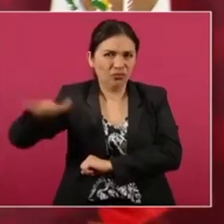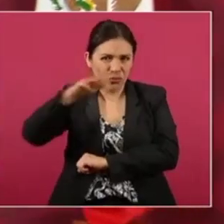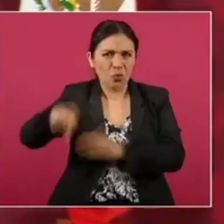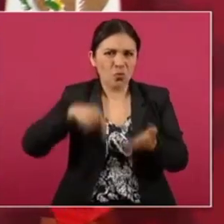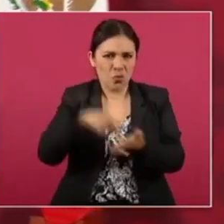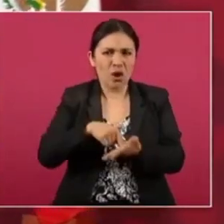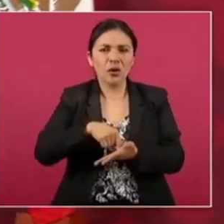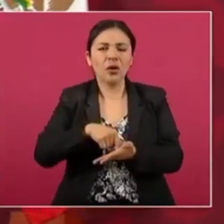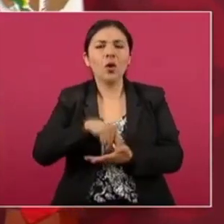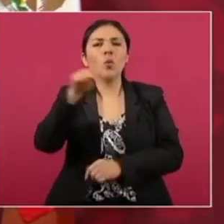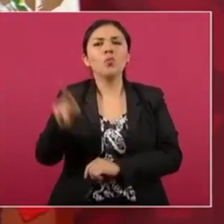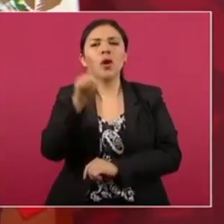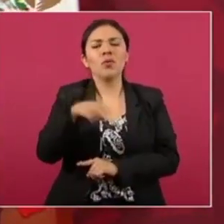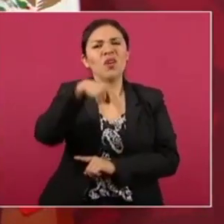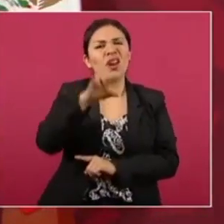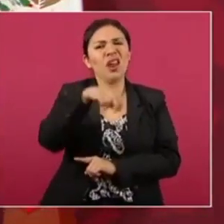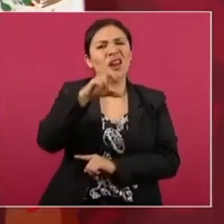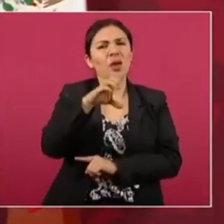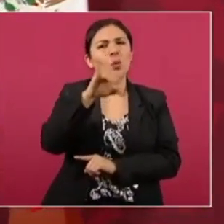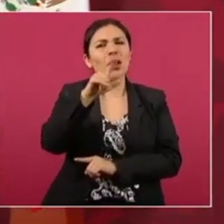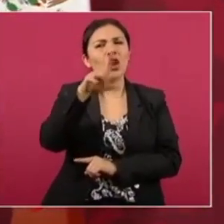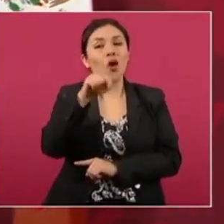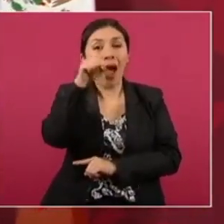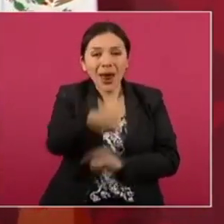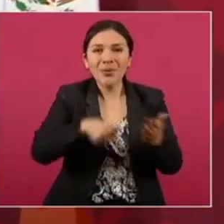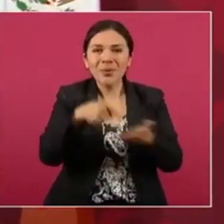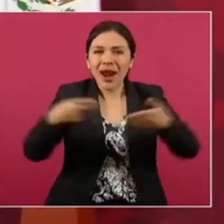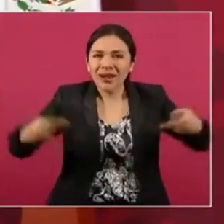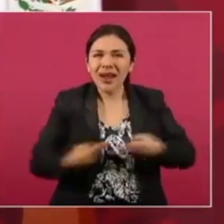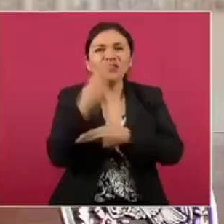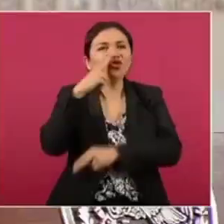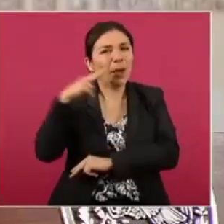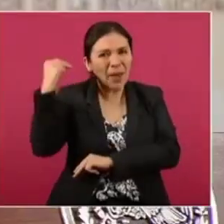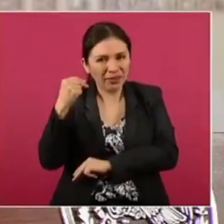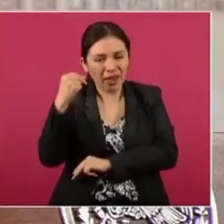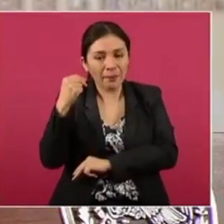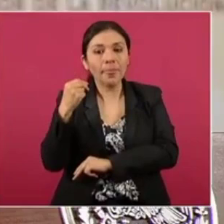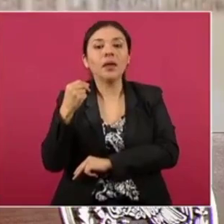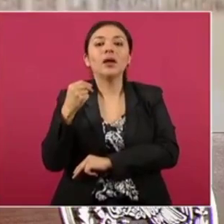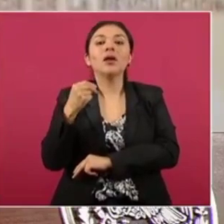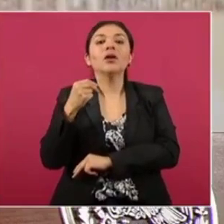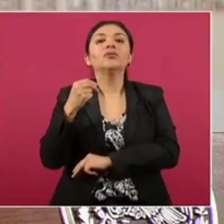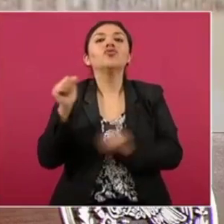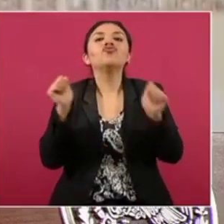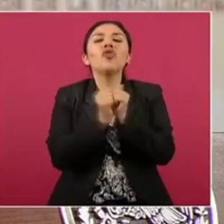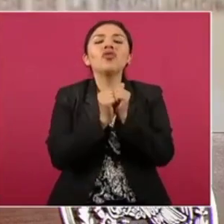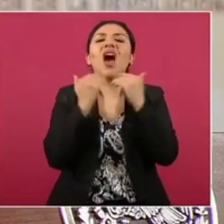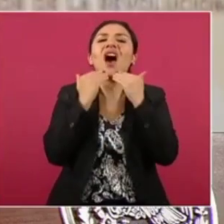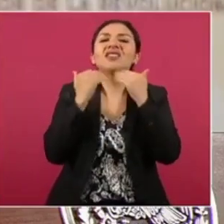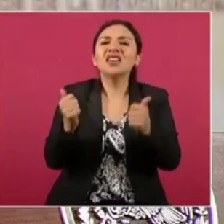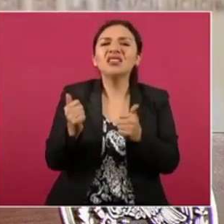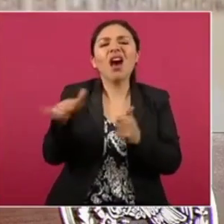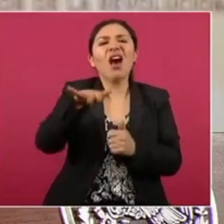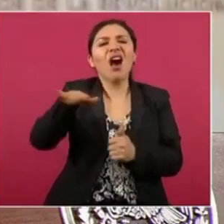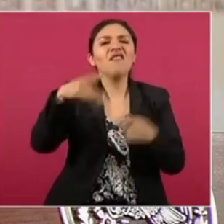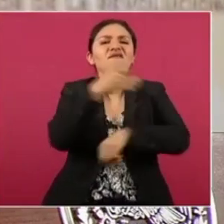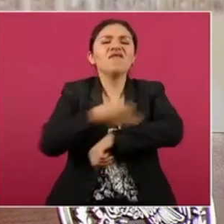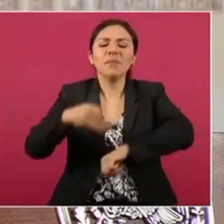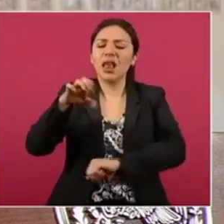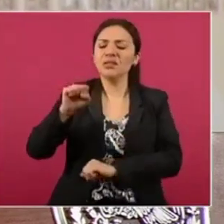del pueblo de Anenecuilco, donde nació Zapata, con la hacienda, el hospital de los Escandón,